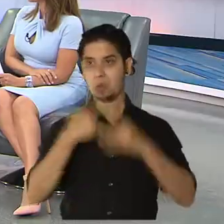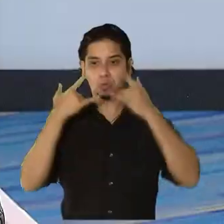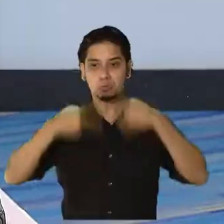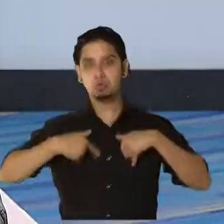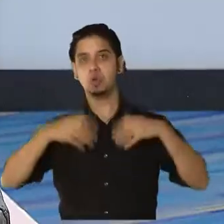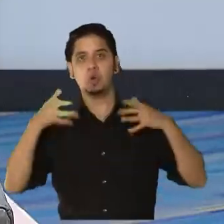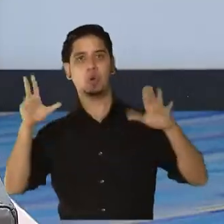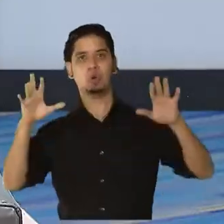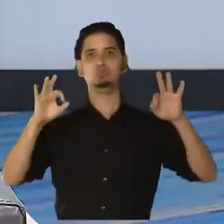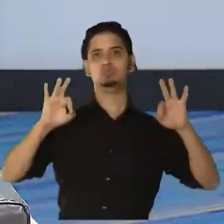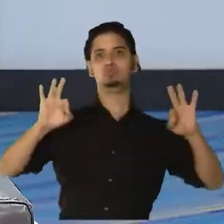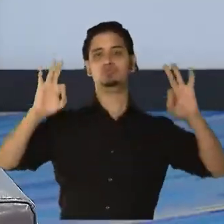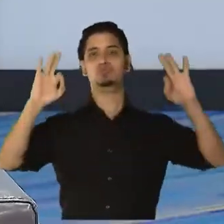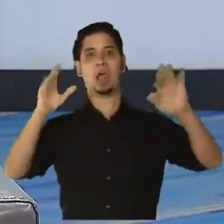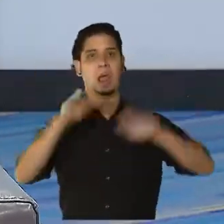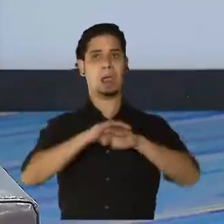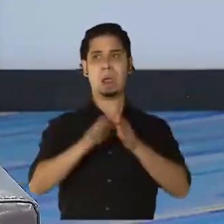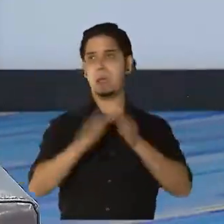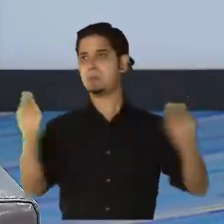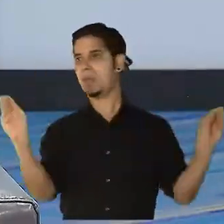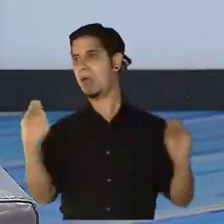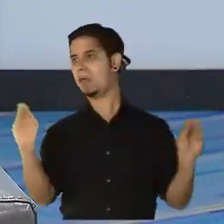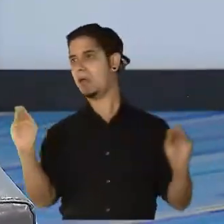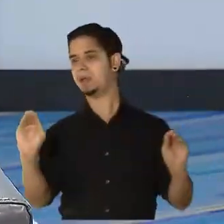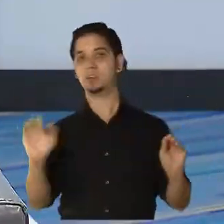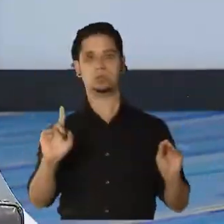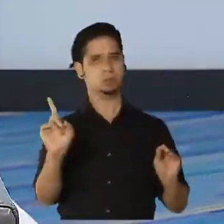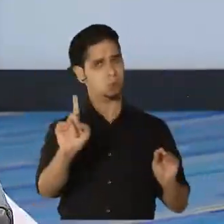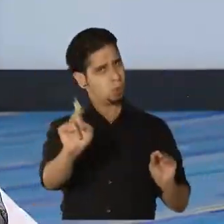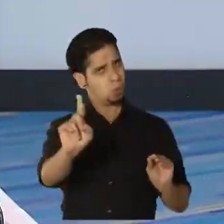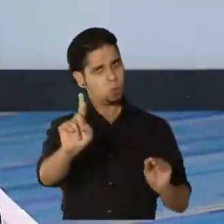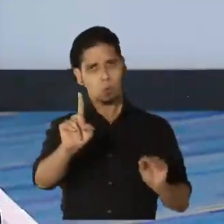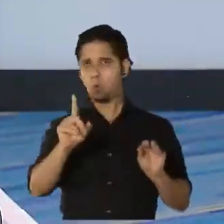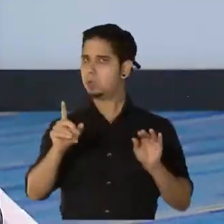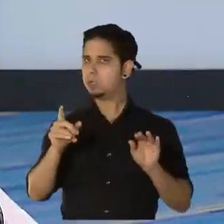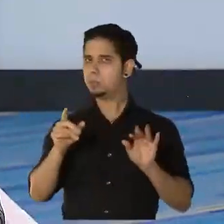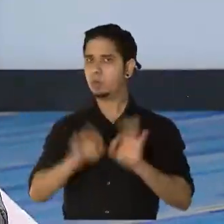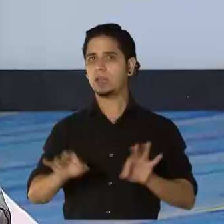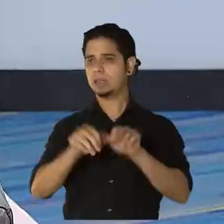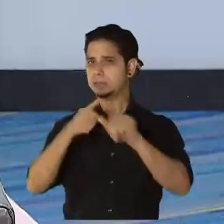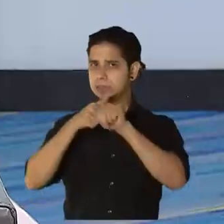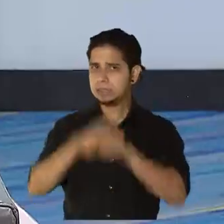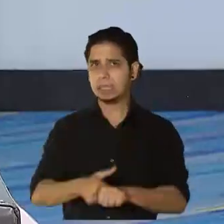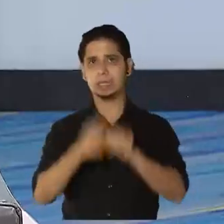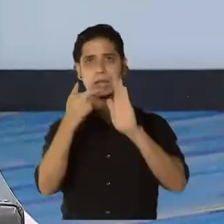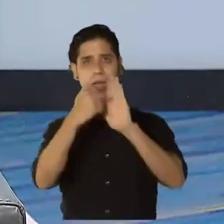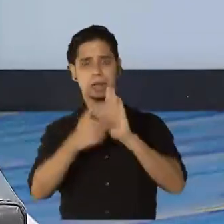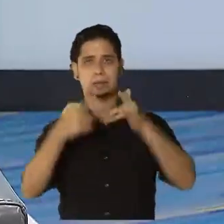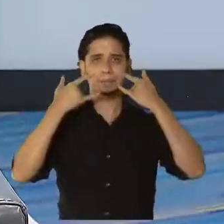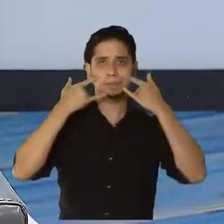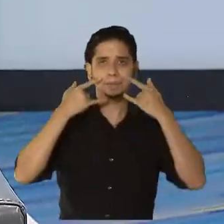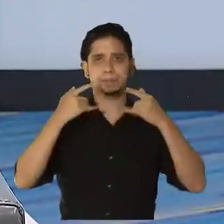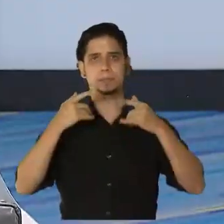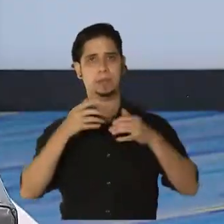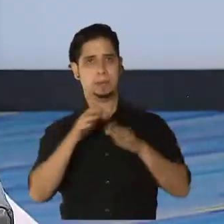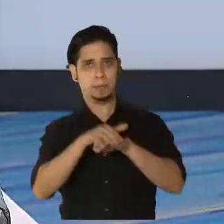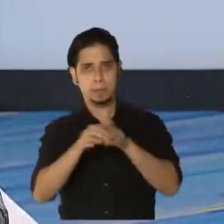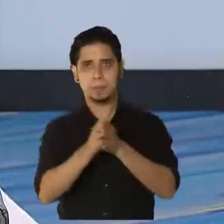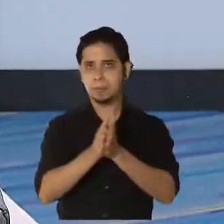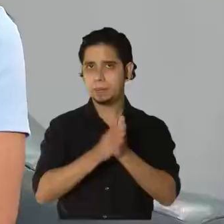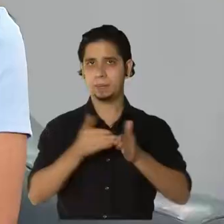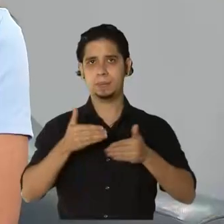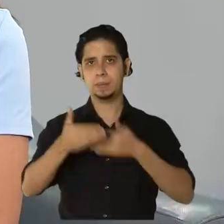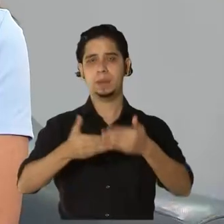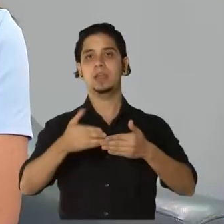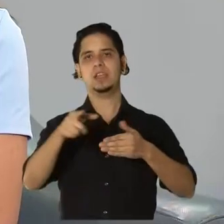utilizar mascarilla, de no lavarnos las manos, de no mantener el distanciamiento. Y eso es muy importante porque eso se puede perder en el camino. Pues